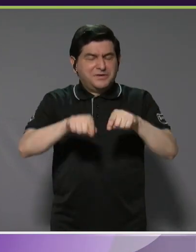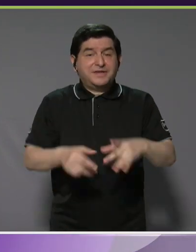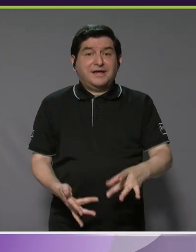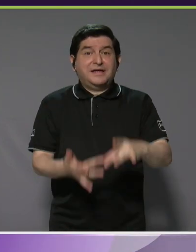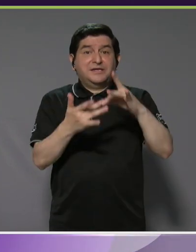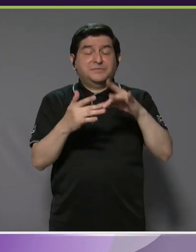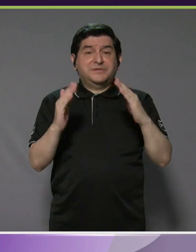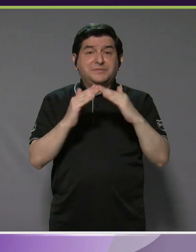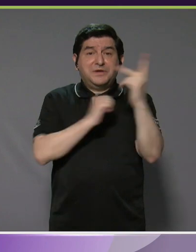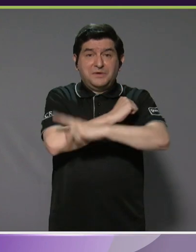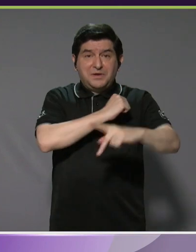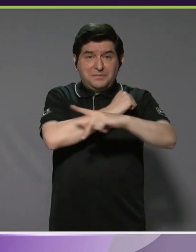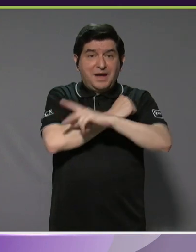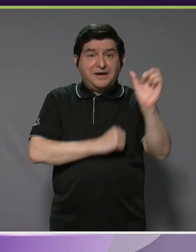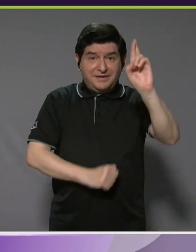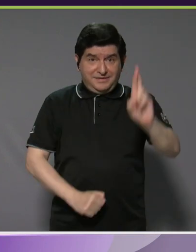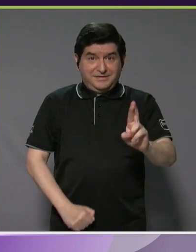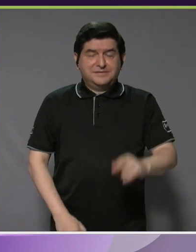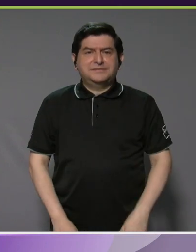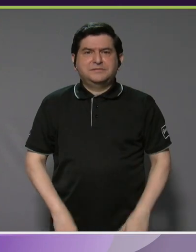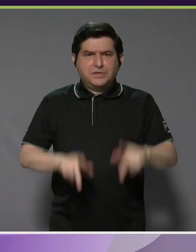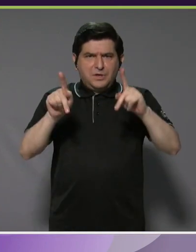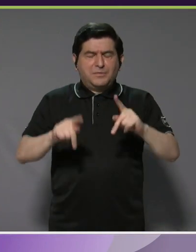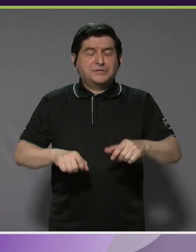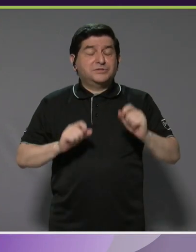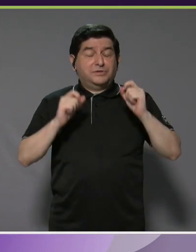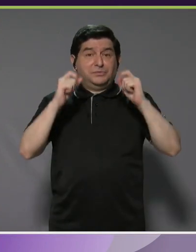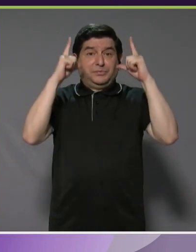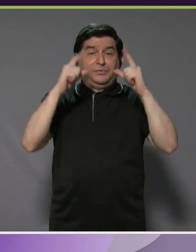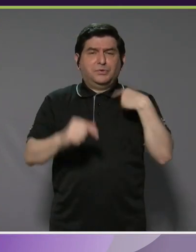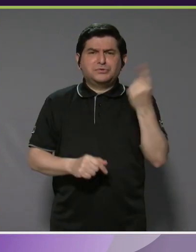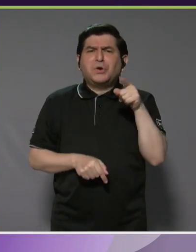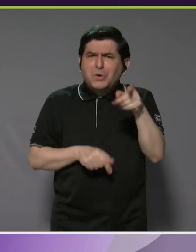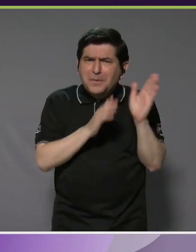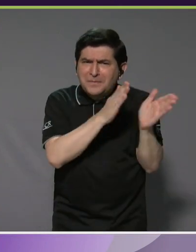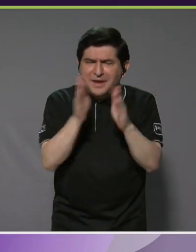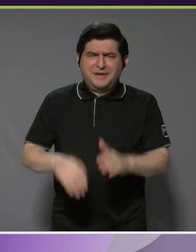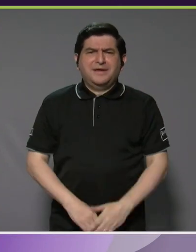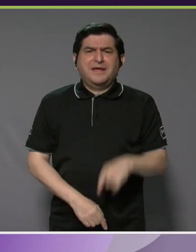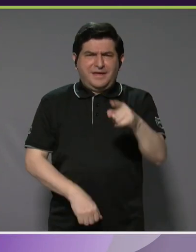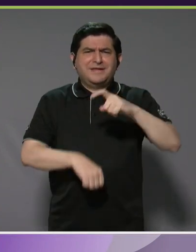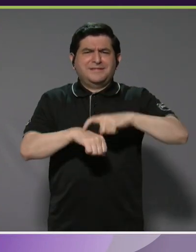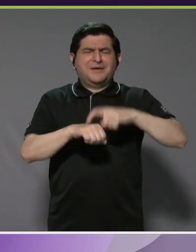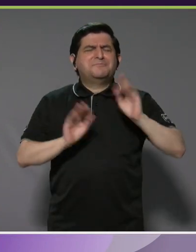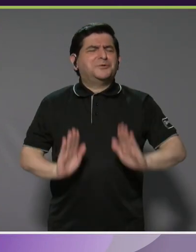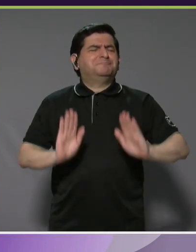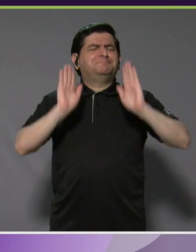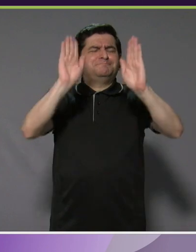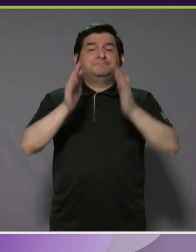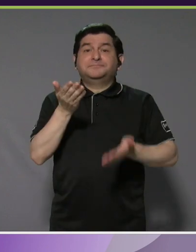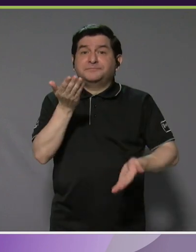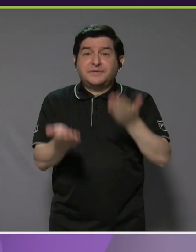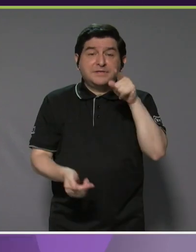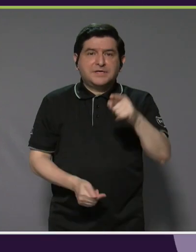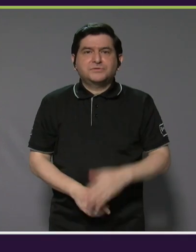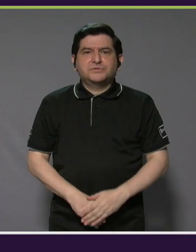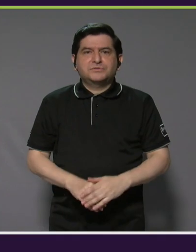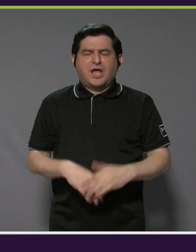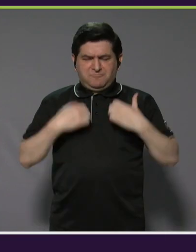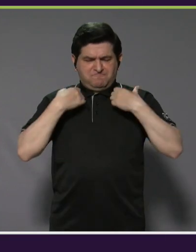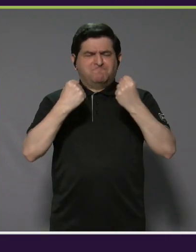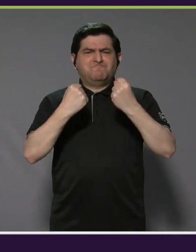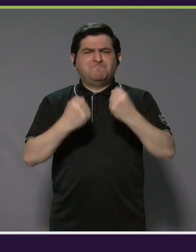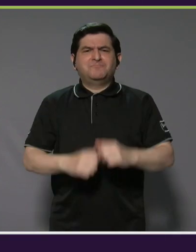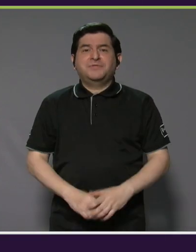especial si vives en un país como Costa Rica con gente tan increíble, solo planealo y pasarás un tiempo maravilloso y probablemente te harás más valiente,